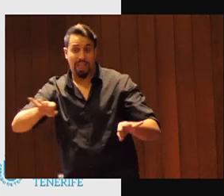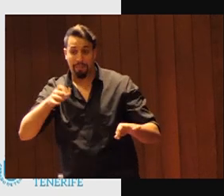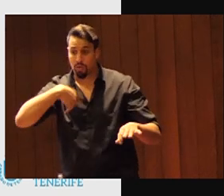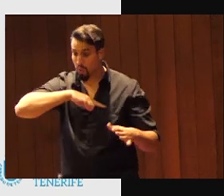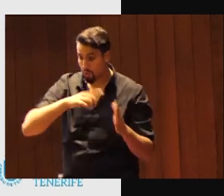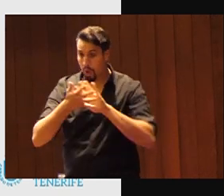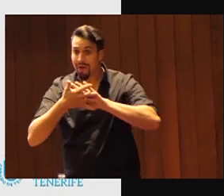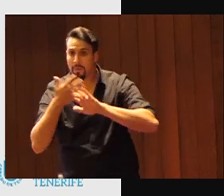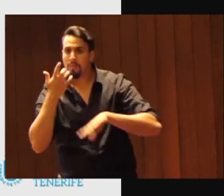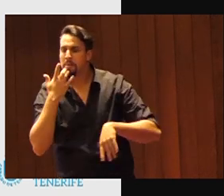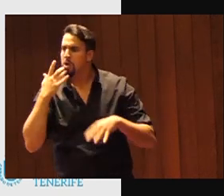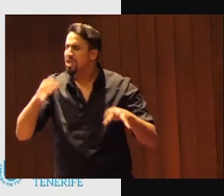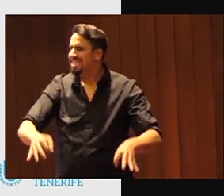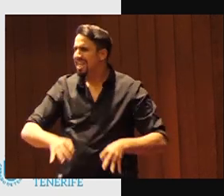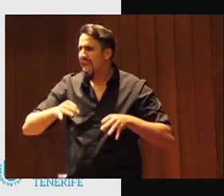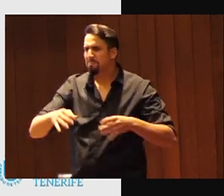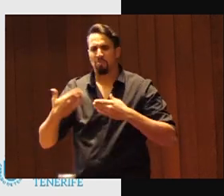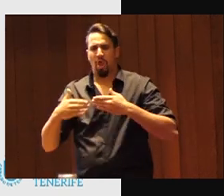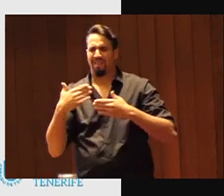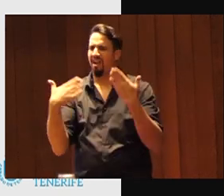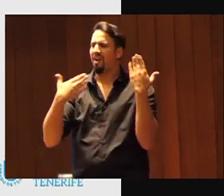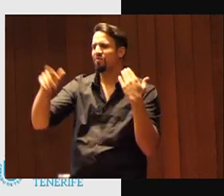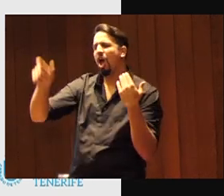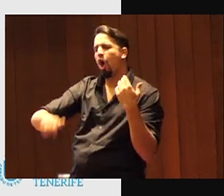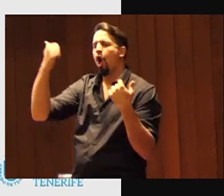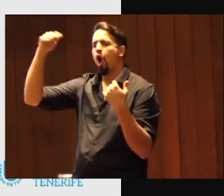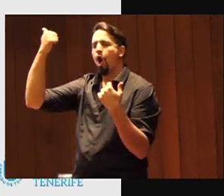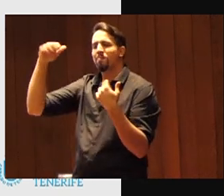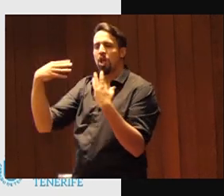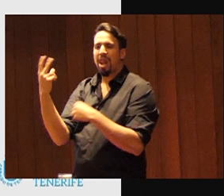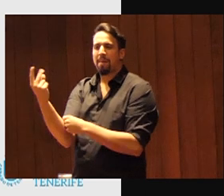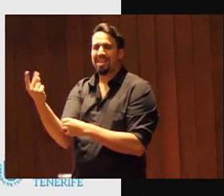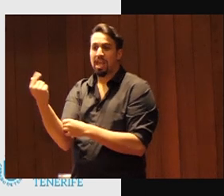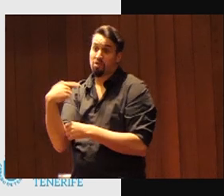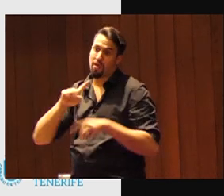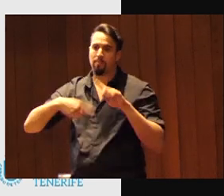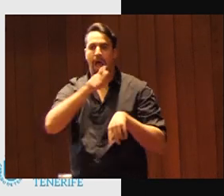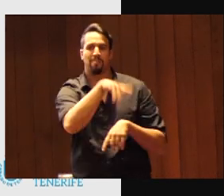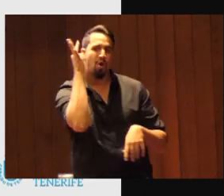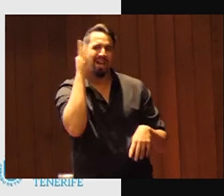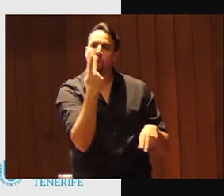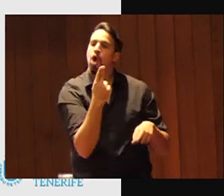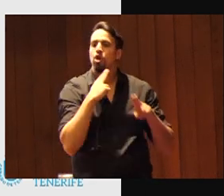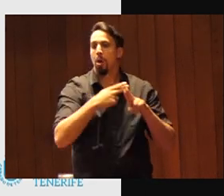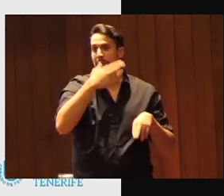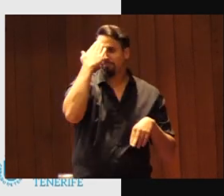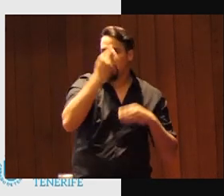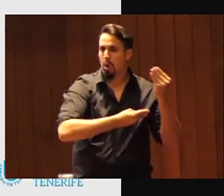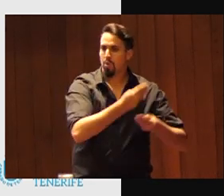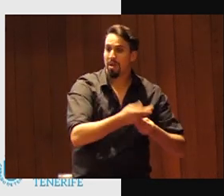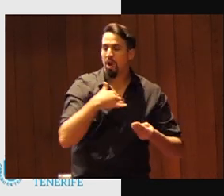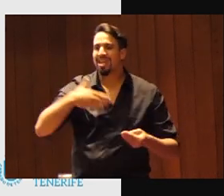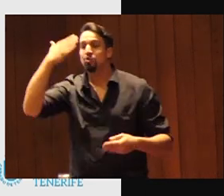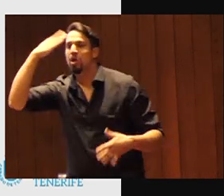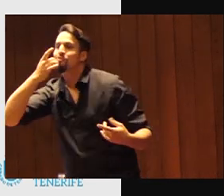la tendencia que existe a hablar de los hombres con su apellido y con el nombre de pila de las mujeres, ¿no? Pero aquí el sujeto de esta frase es Rivas,